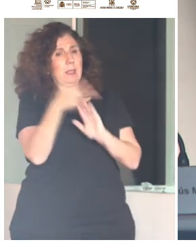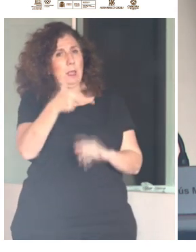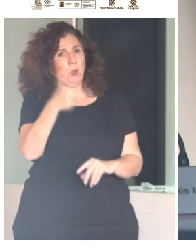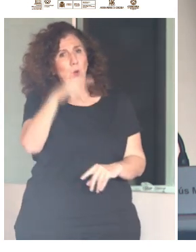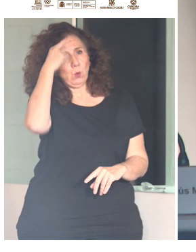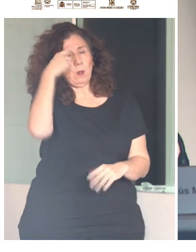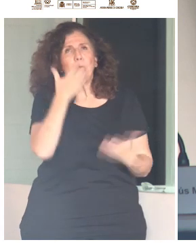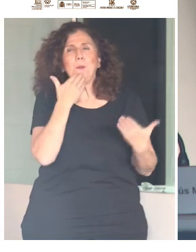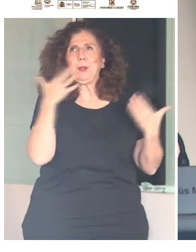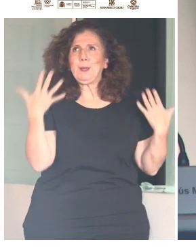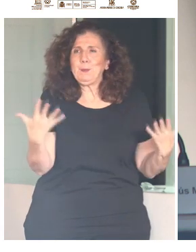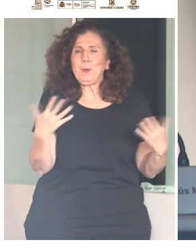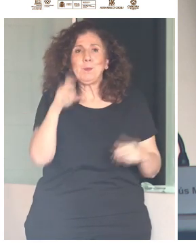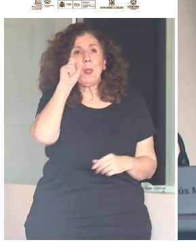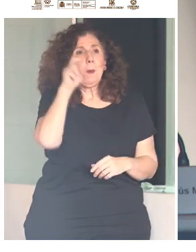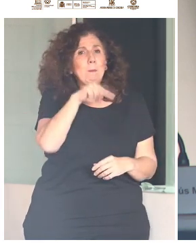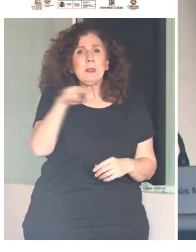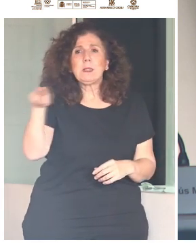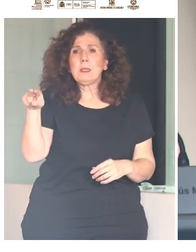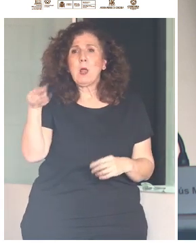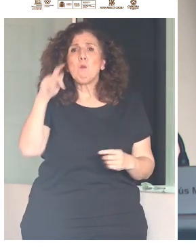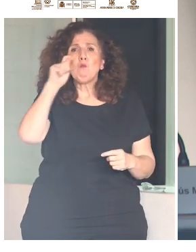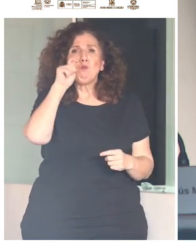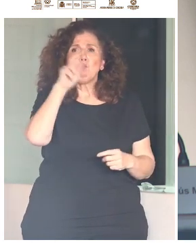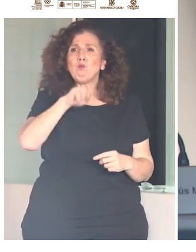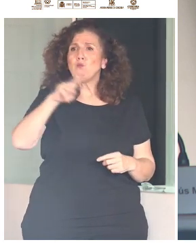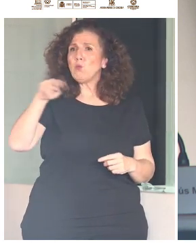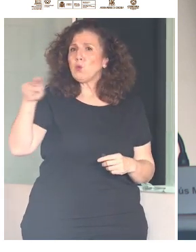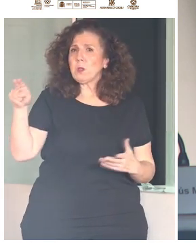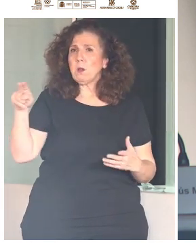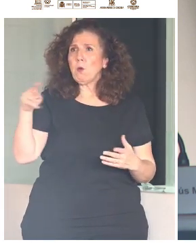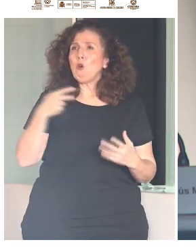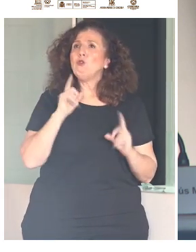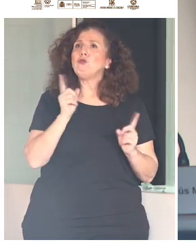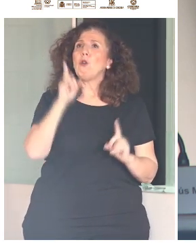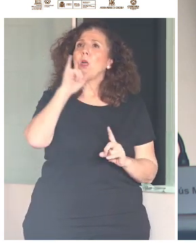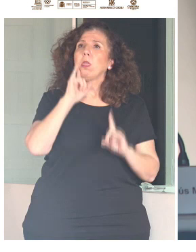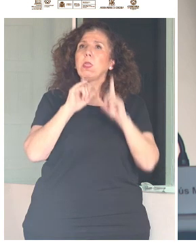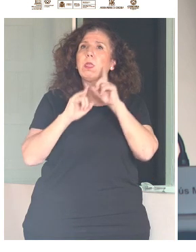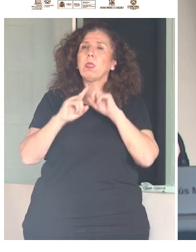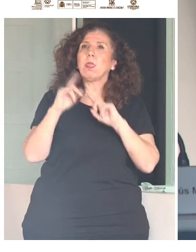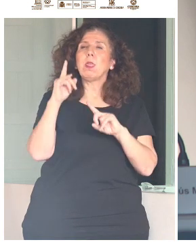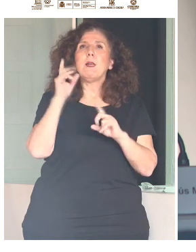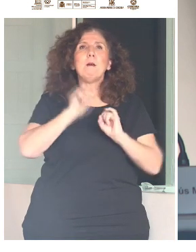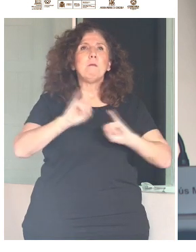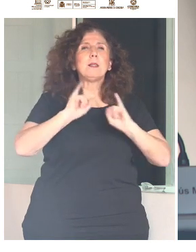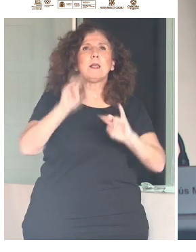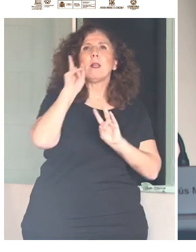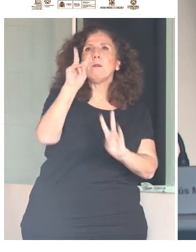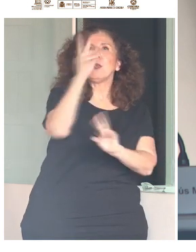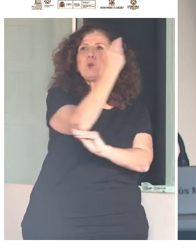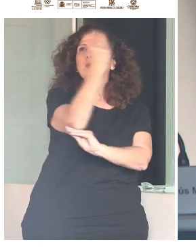vean ustedes, es algo más que admirar sus obras, es algo más que pasear por sus